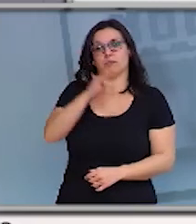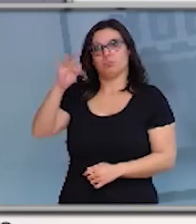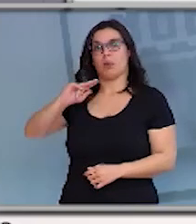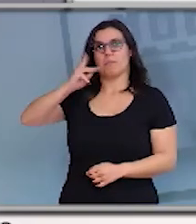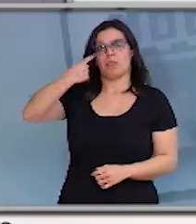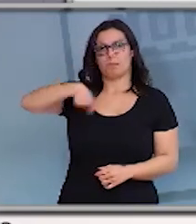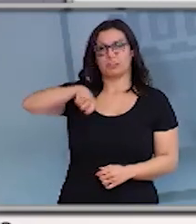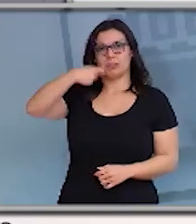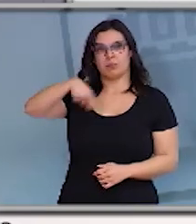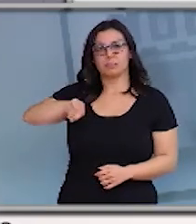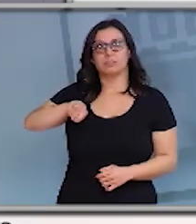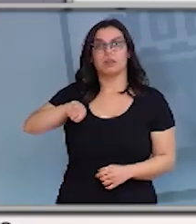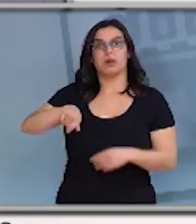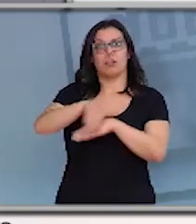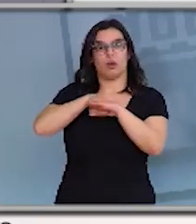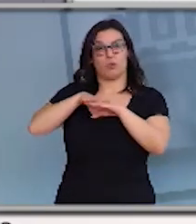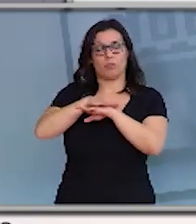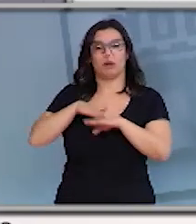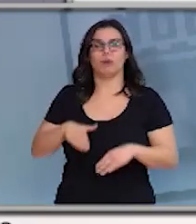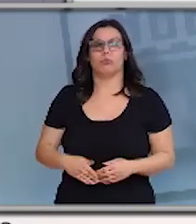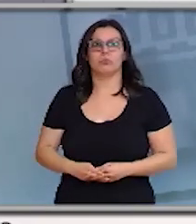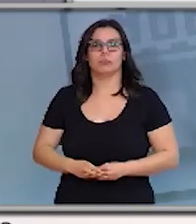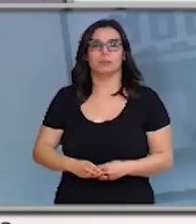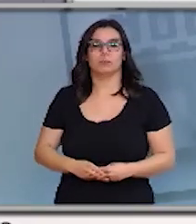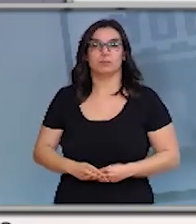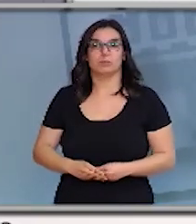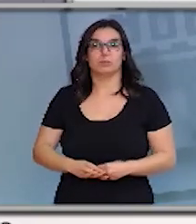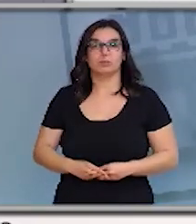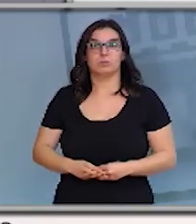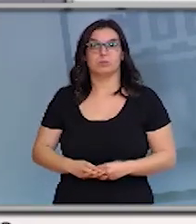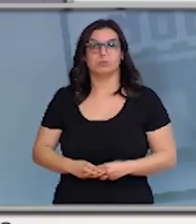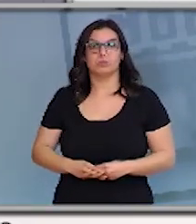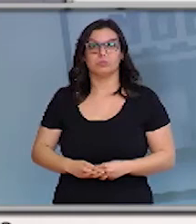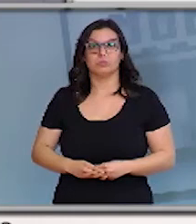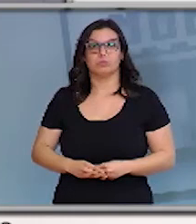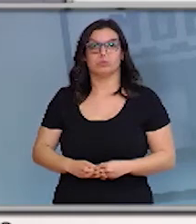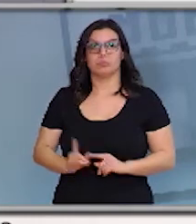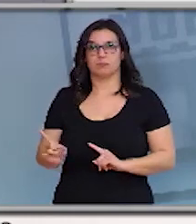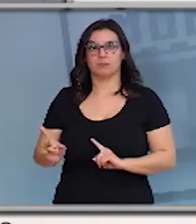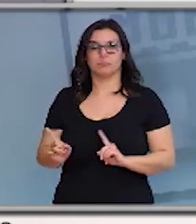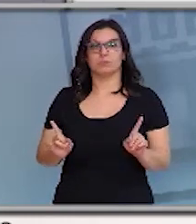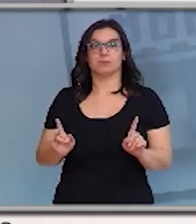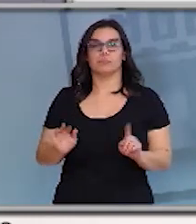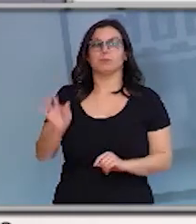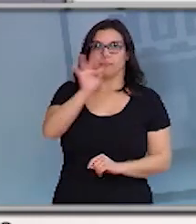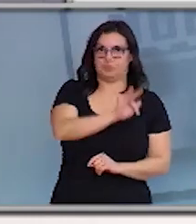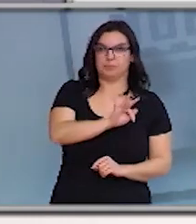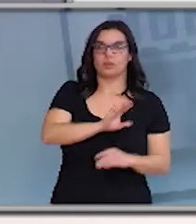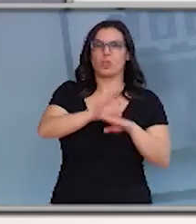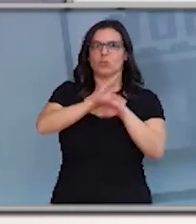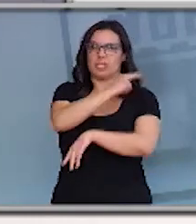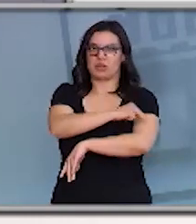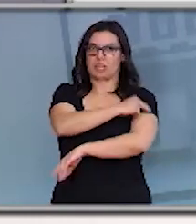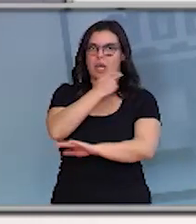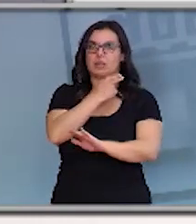vicepresidente do Governo e a consexera de Sanidad hablará das